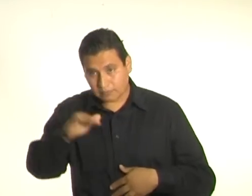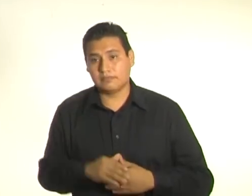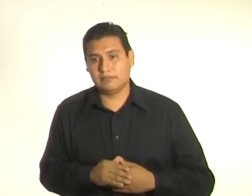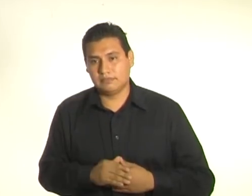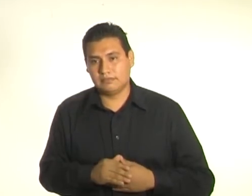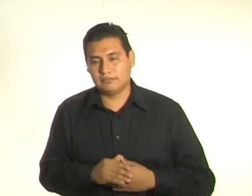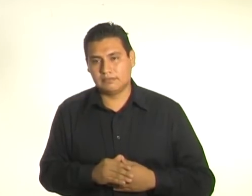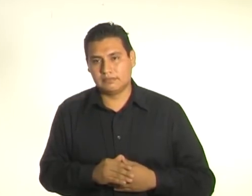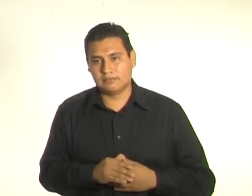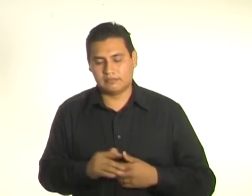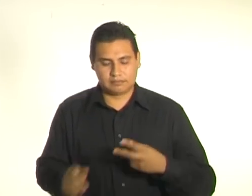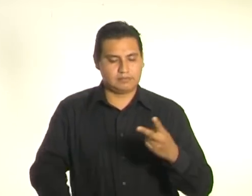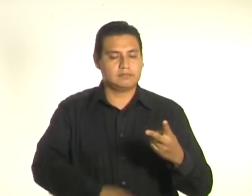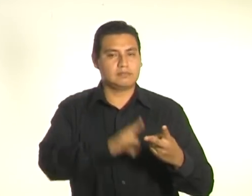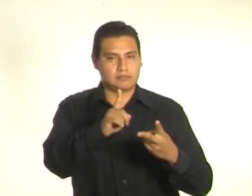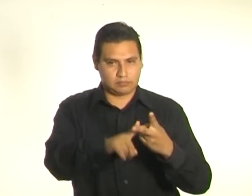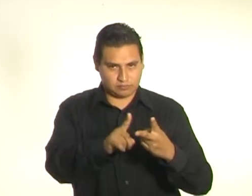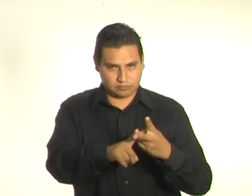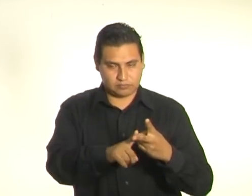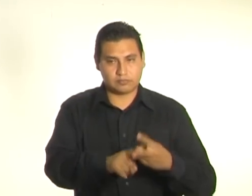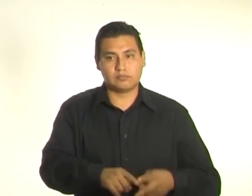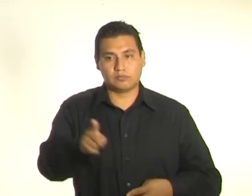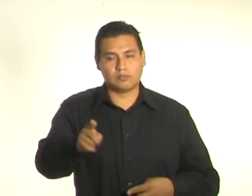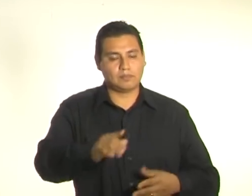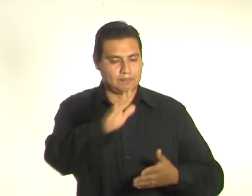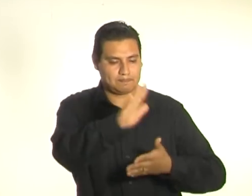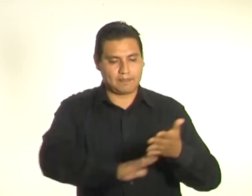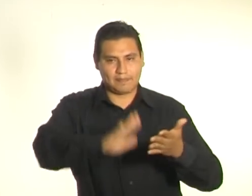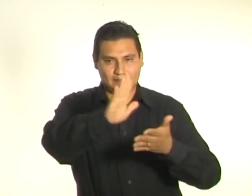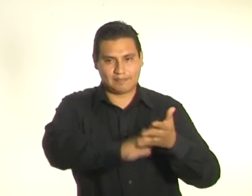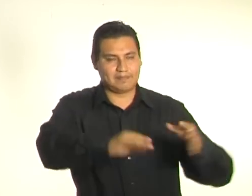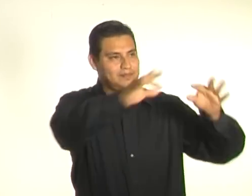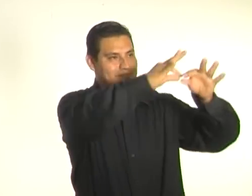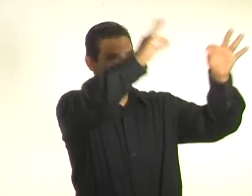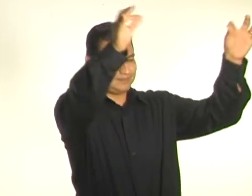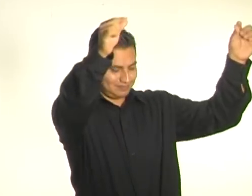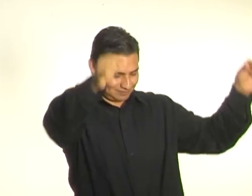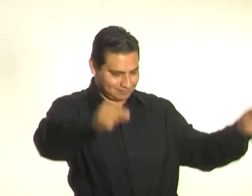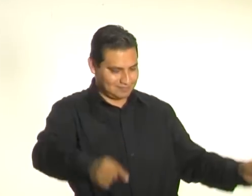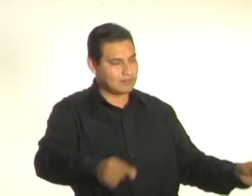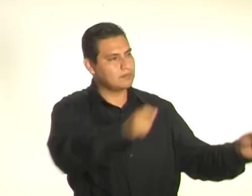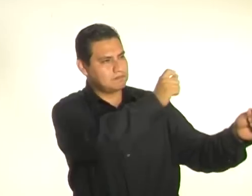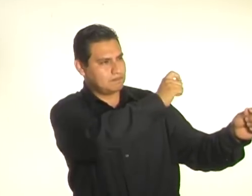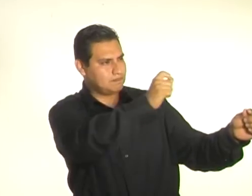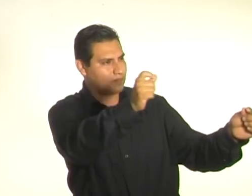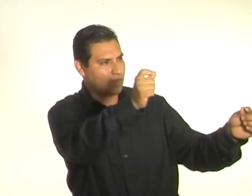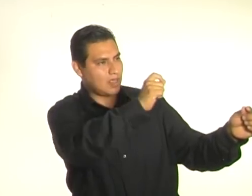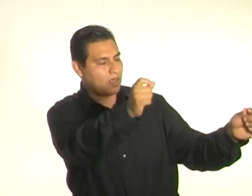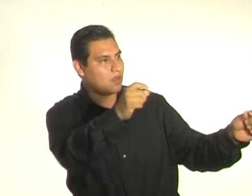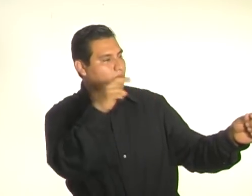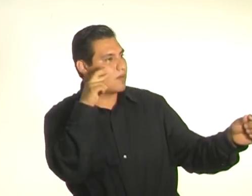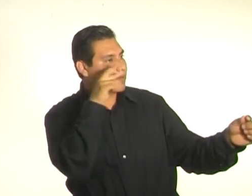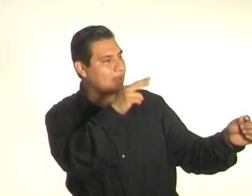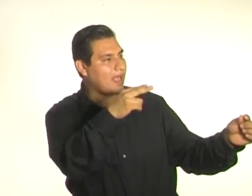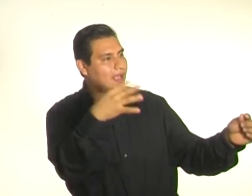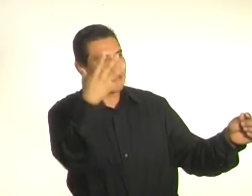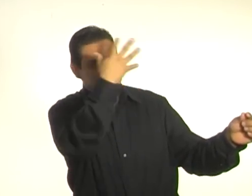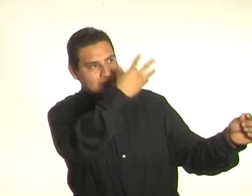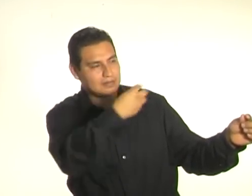¿Saben cómo hacer sus láminas, cómo hacerlas atractivas, completas, interesantes para su público?